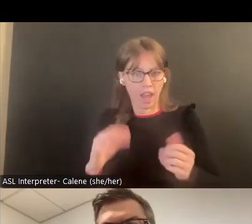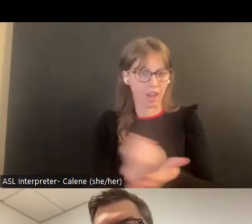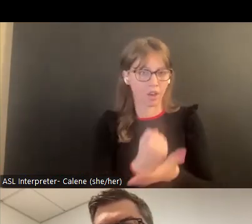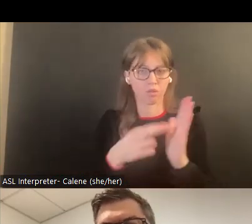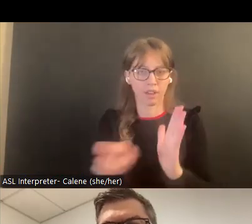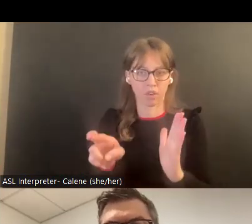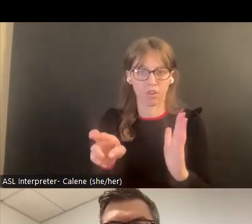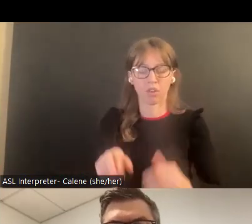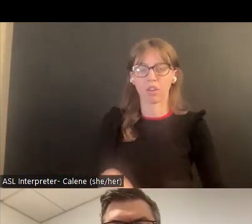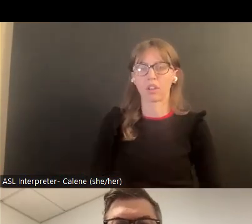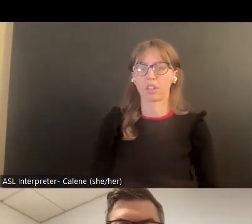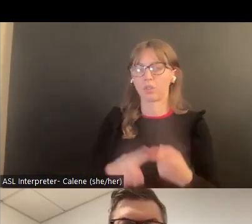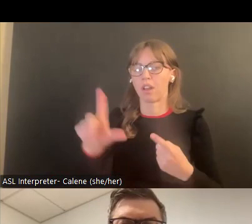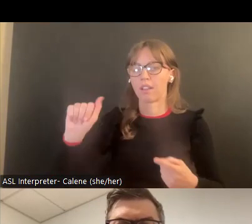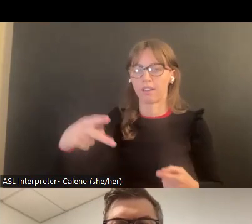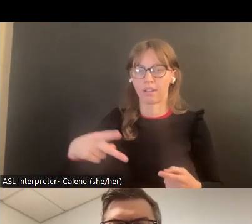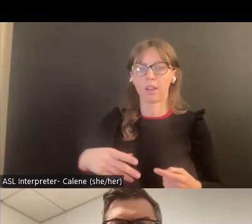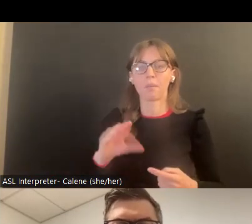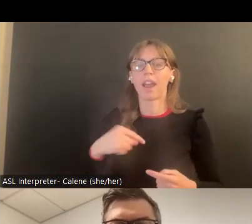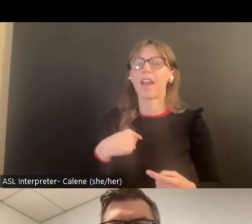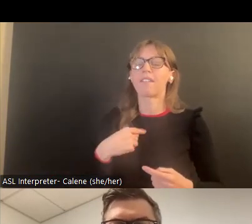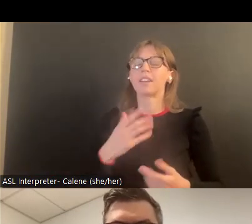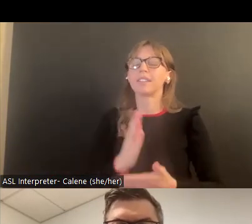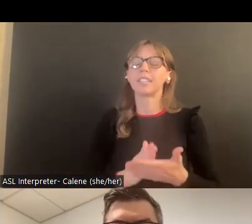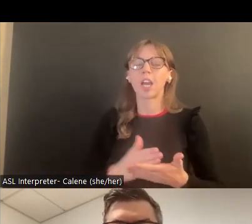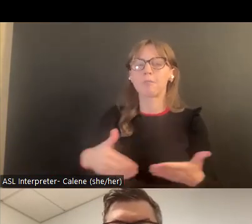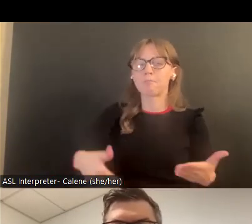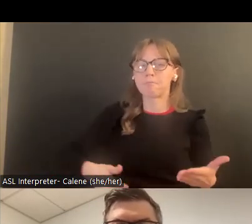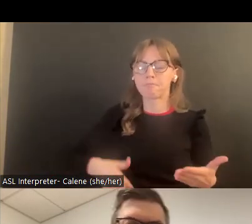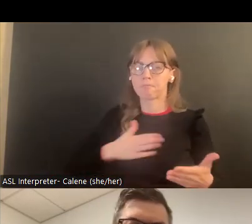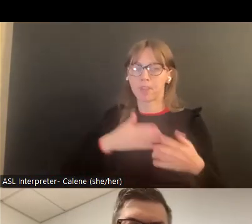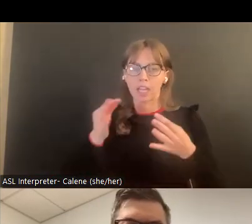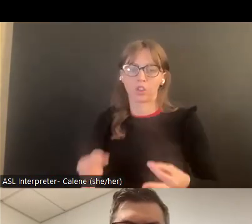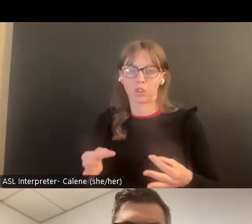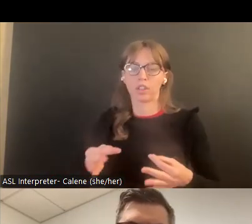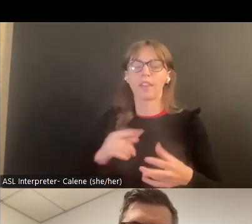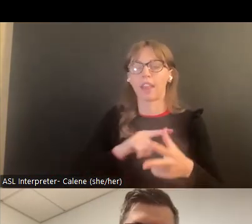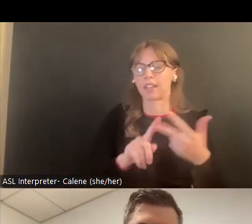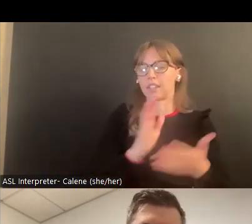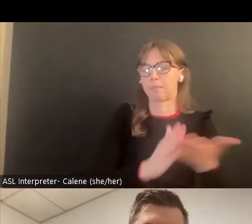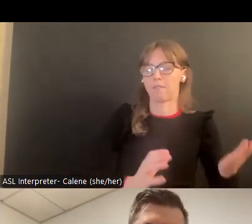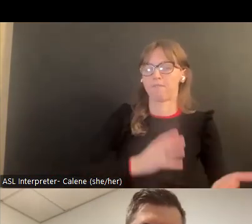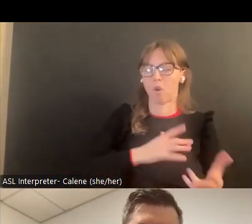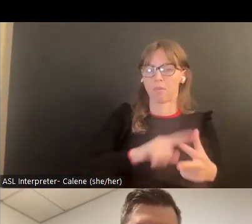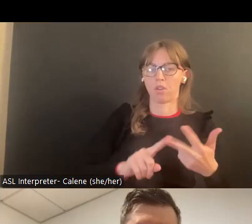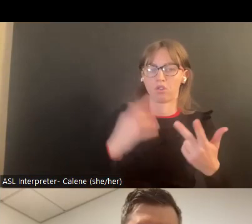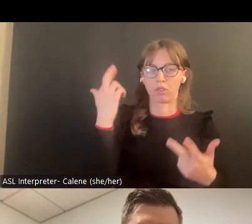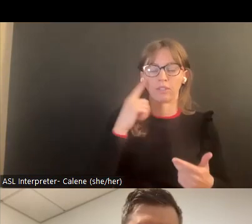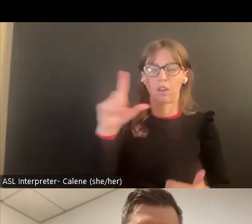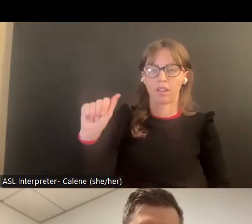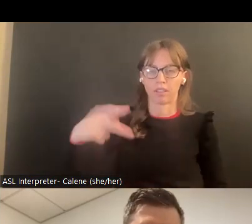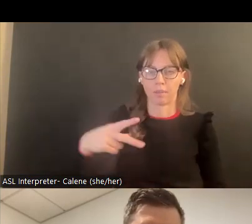Y también alguien puede ser un referido para poder entonces hacer un asesoramiento Lab si ellos sienten que en sí